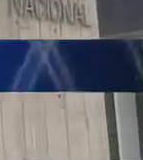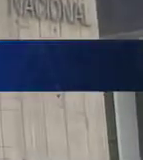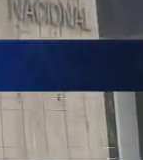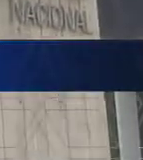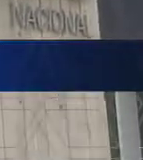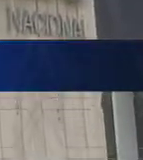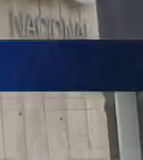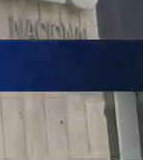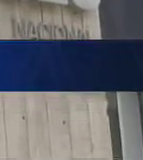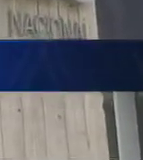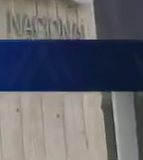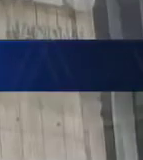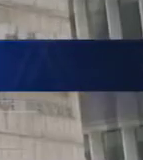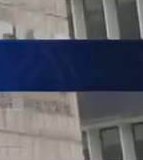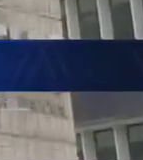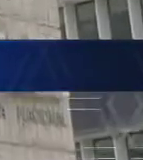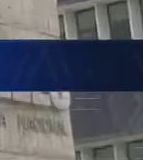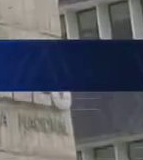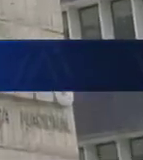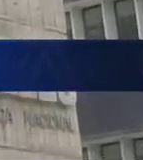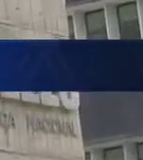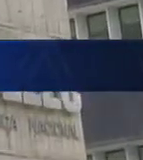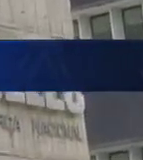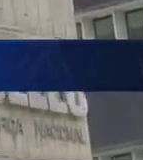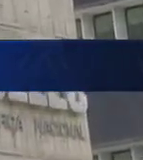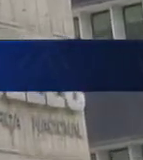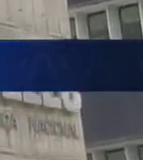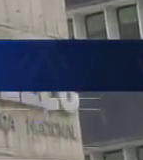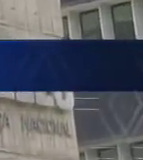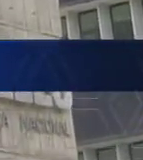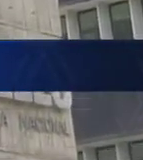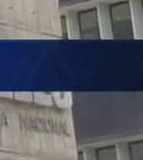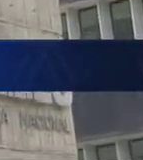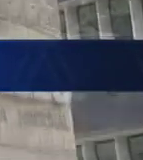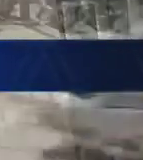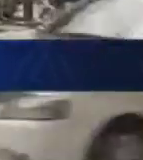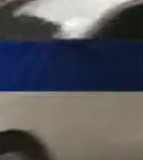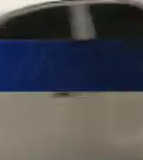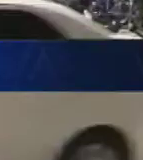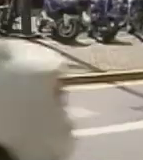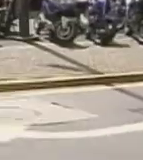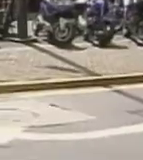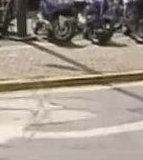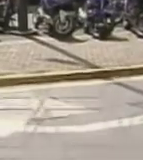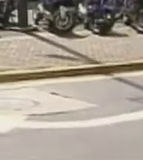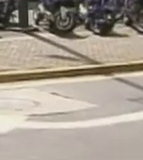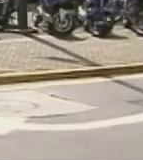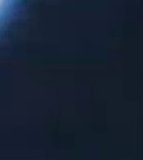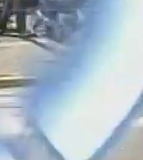Racionamiento, Corpoelec anuncia restricciones de carga en ocho estados del país.